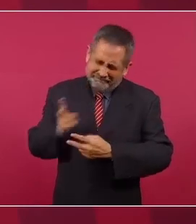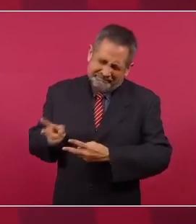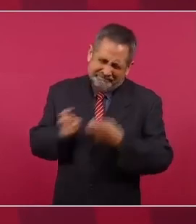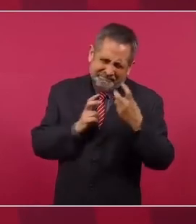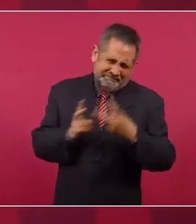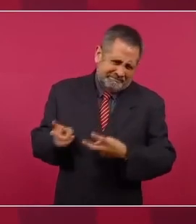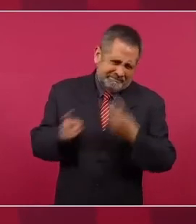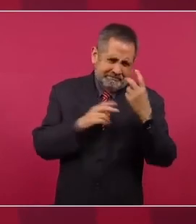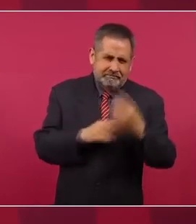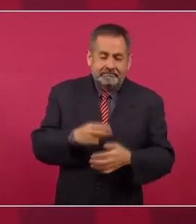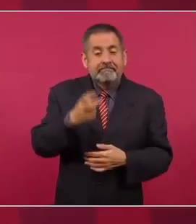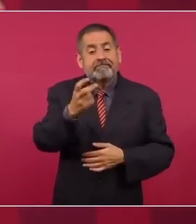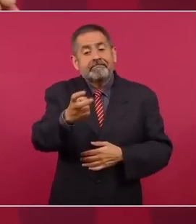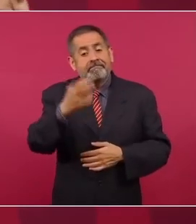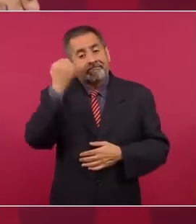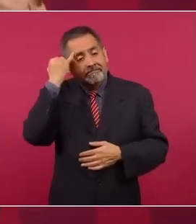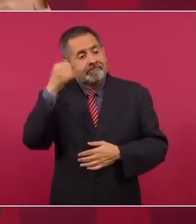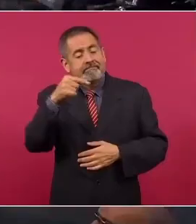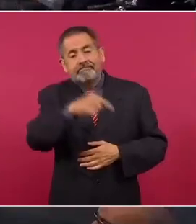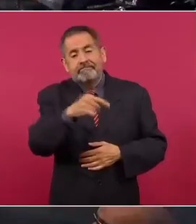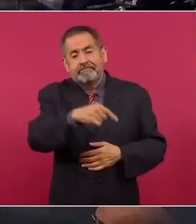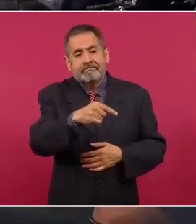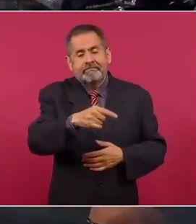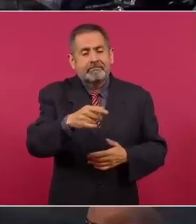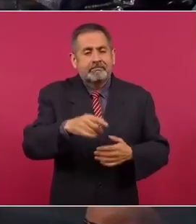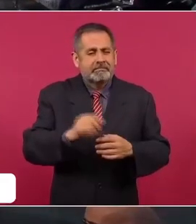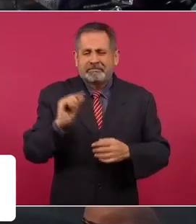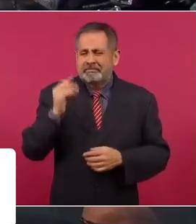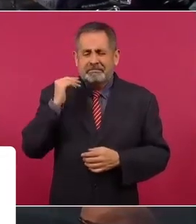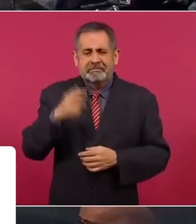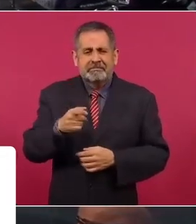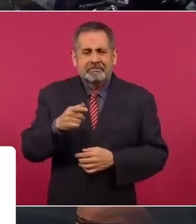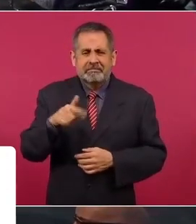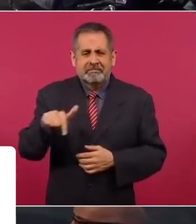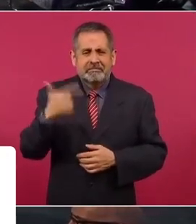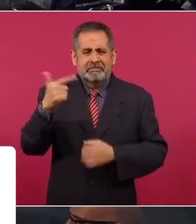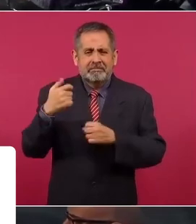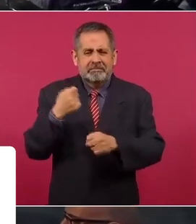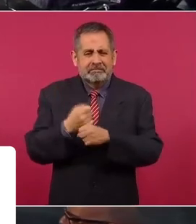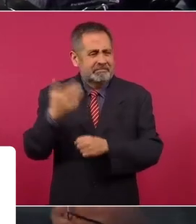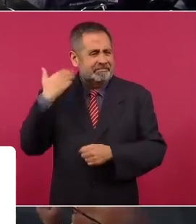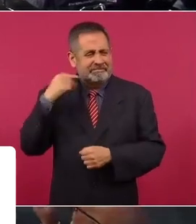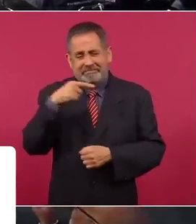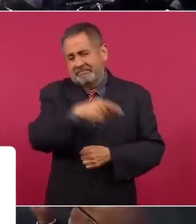Eso lo crearon hace 12 años.